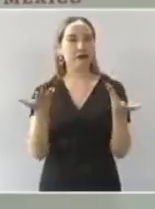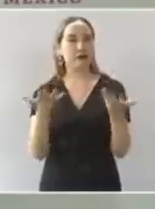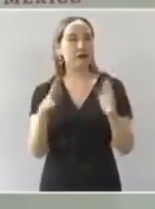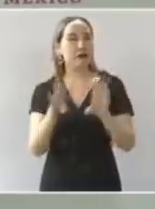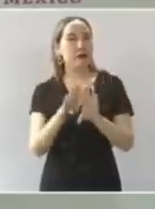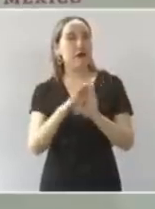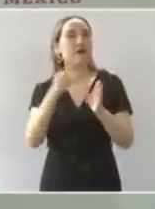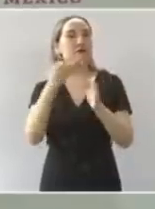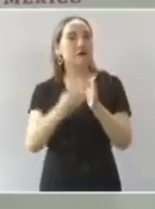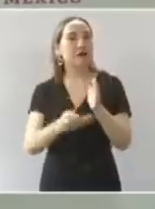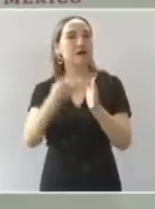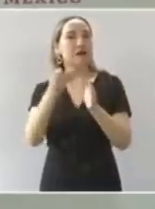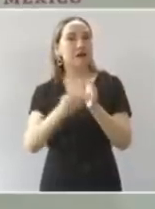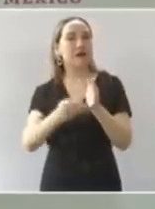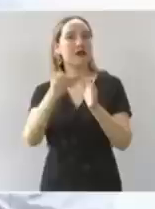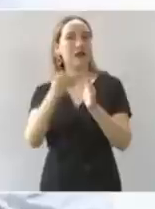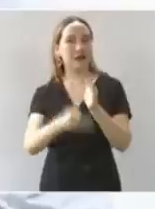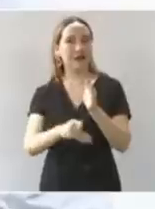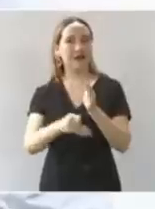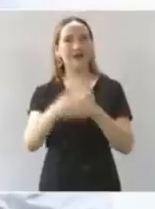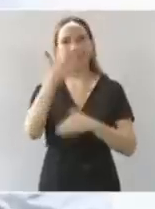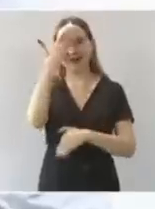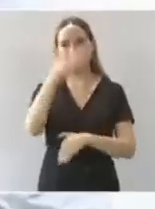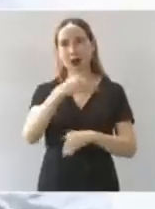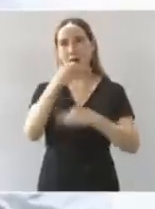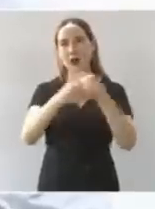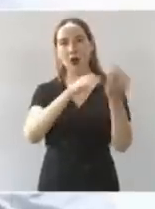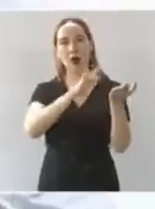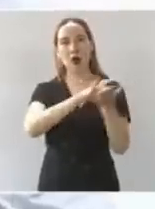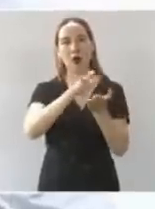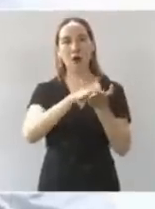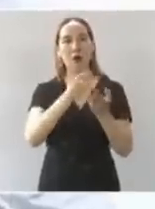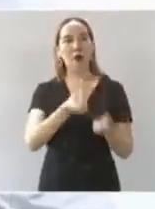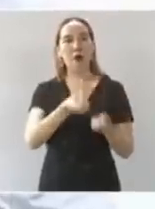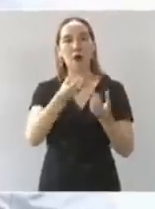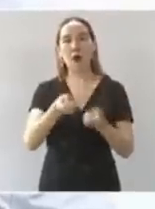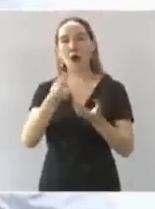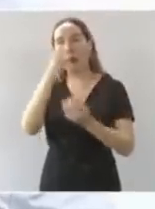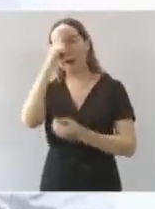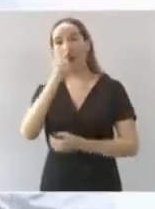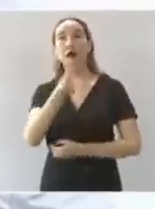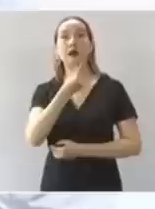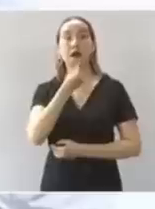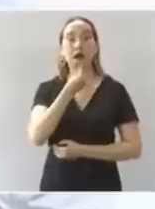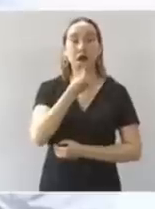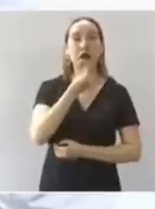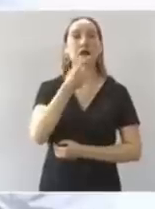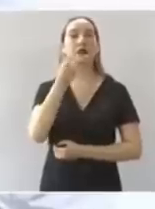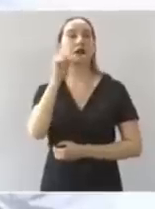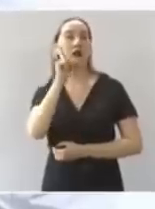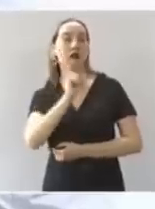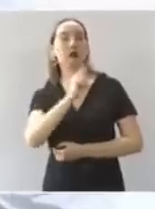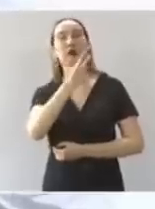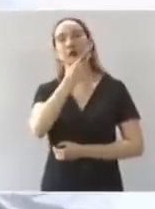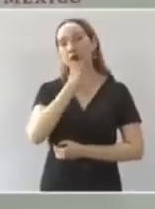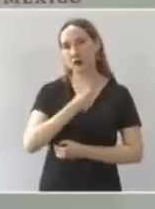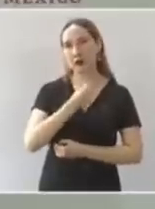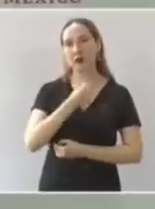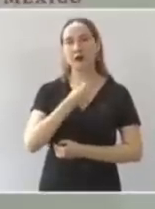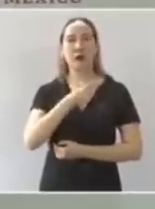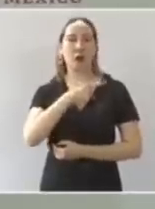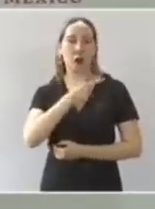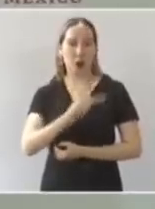se entregaba a todas las niñas a todos los niños sobre todo los más necesitados los más pobres pero